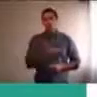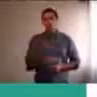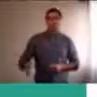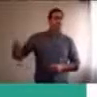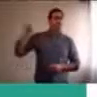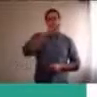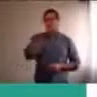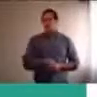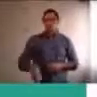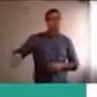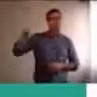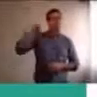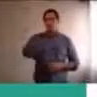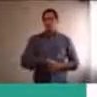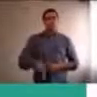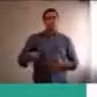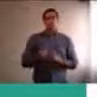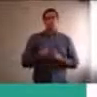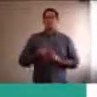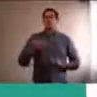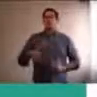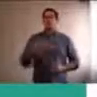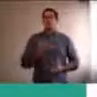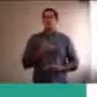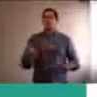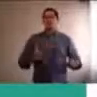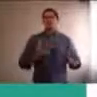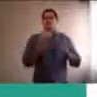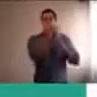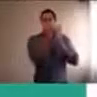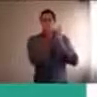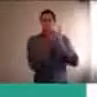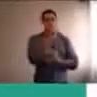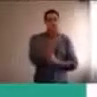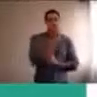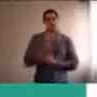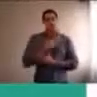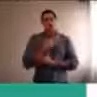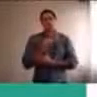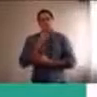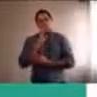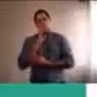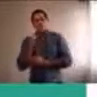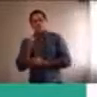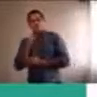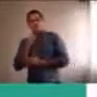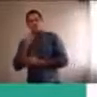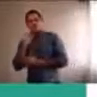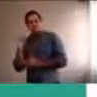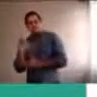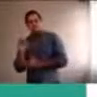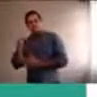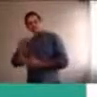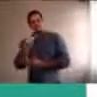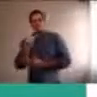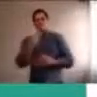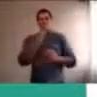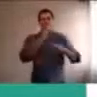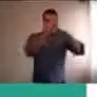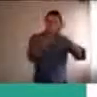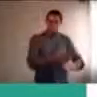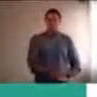rutinas, creo que una de las cosas, que sí estamos todos, de acuerdo, es que lo que nos atraviesa, por